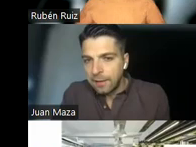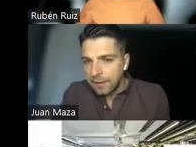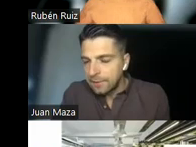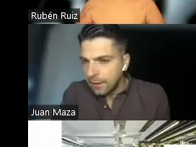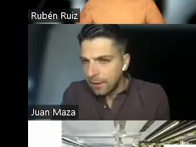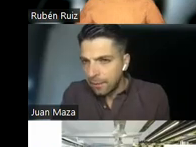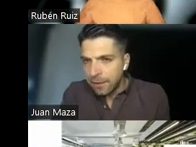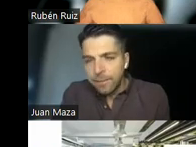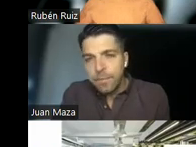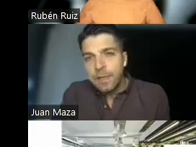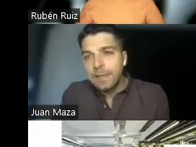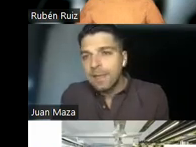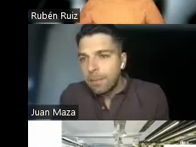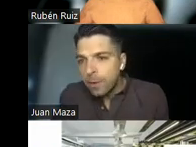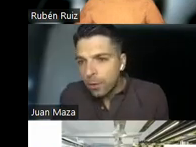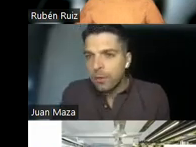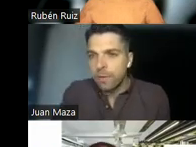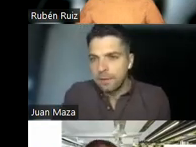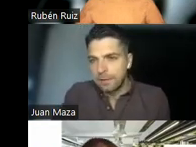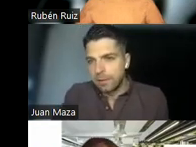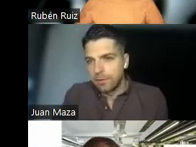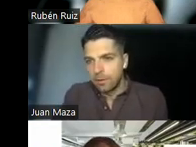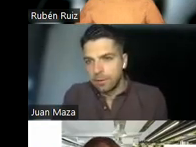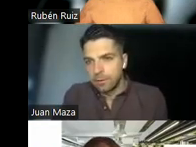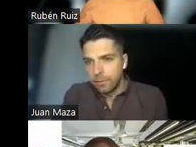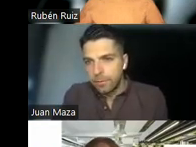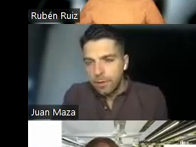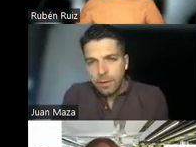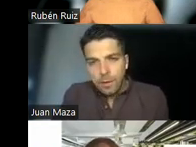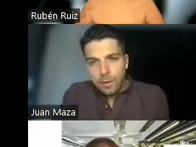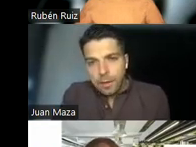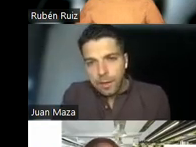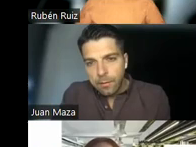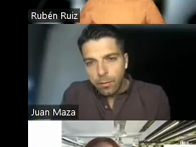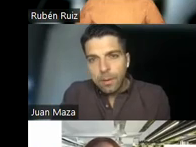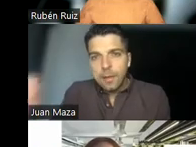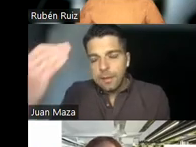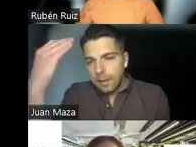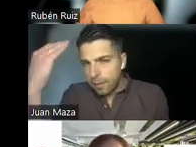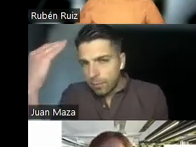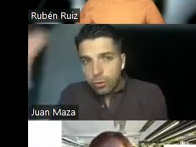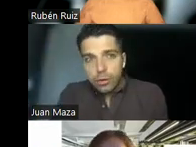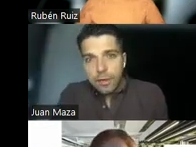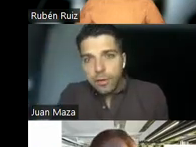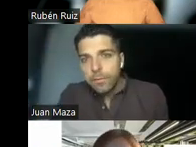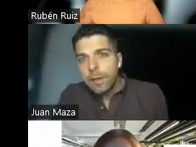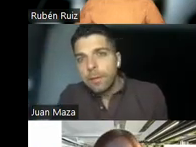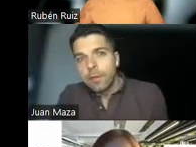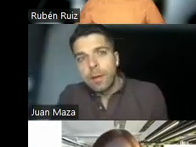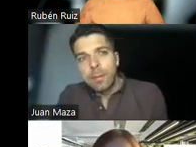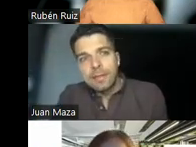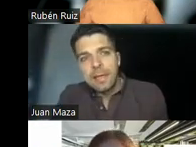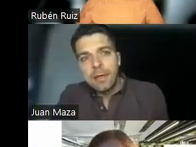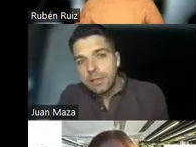trabaja en Dresden, en Alemania, y es el pionero del entrenamiento olfatorio. Hummel hace muchos años